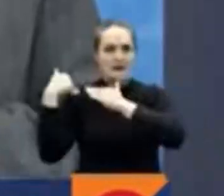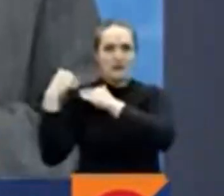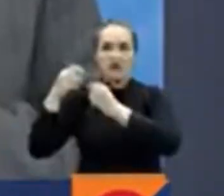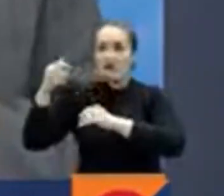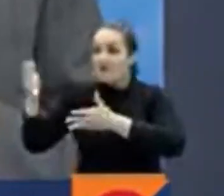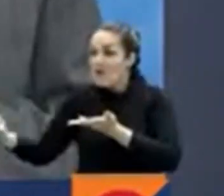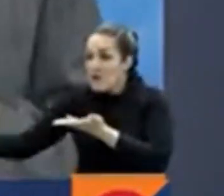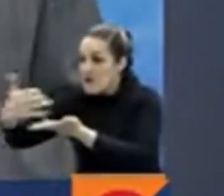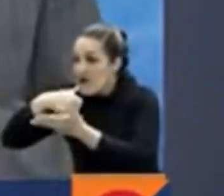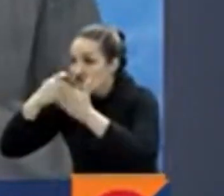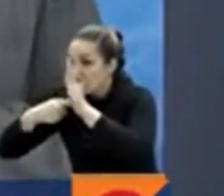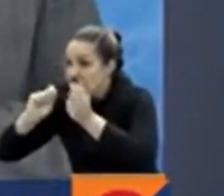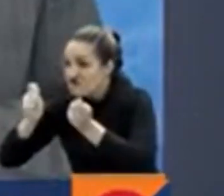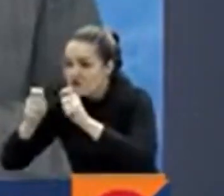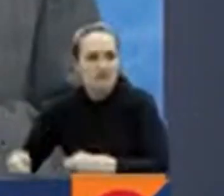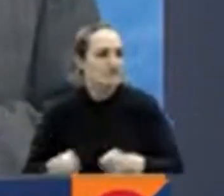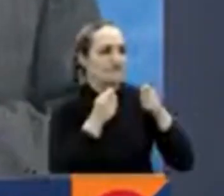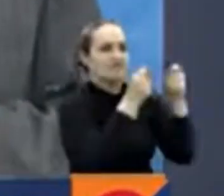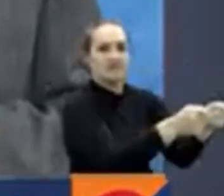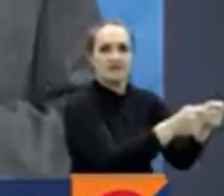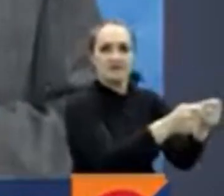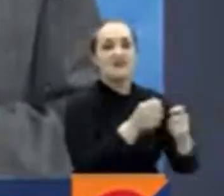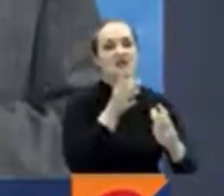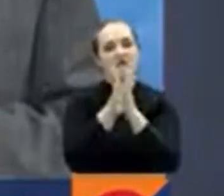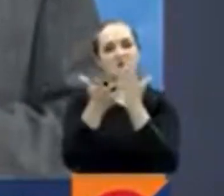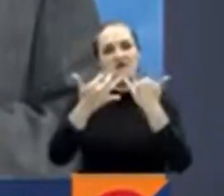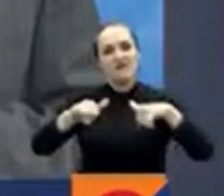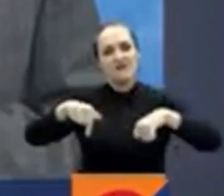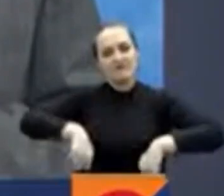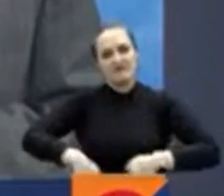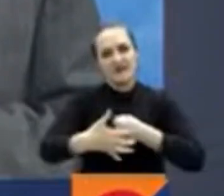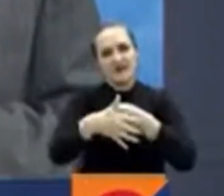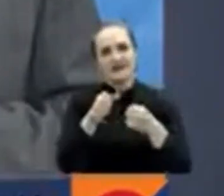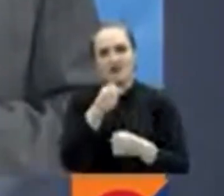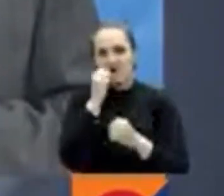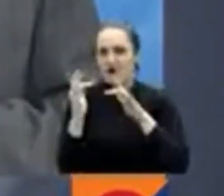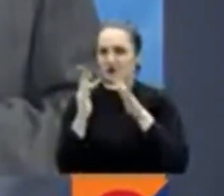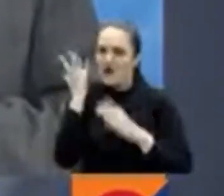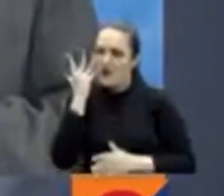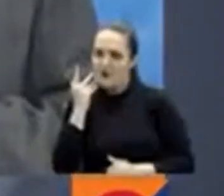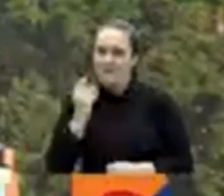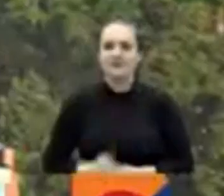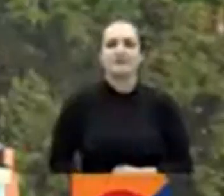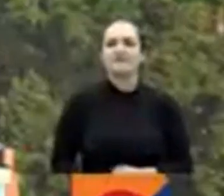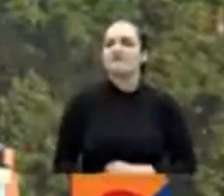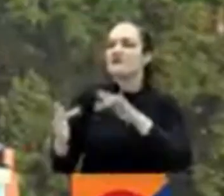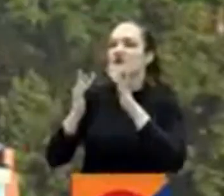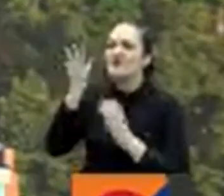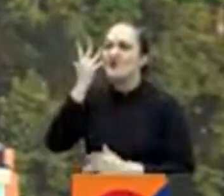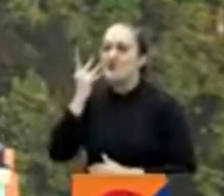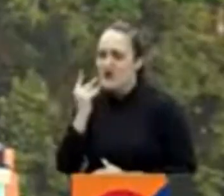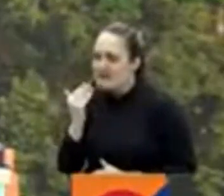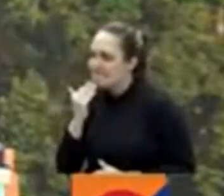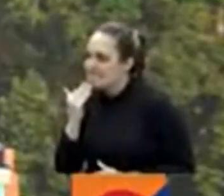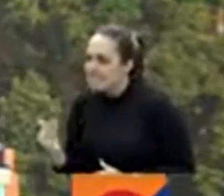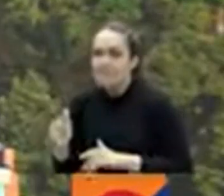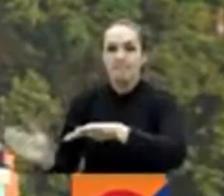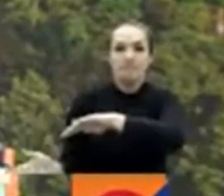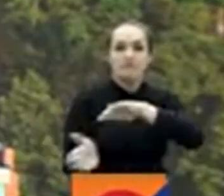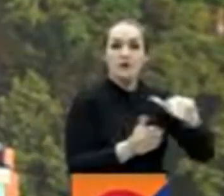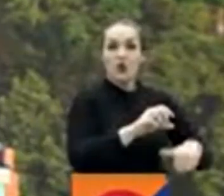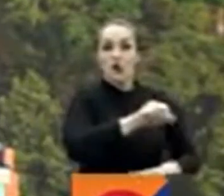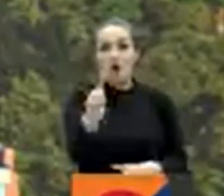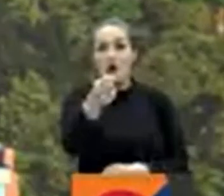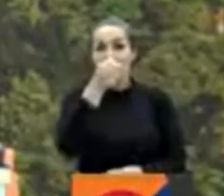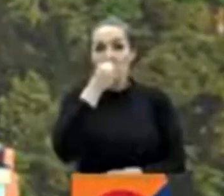tenemos desde el estudio. Seguimos a esta hora. Carlos, RTBC Noticias Conectados 24-7. Conectados 24-7. Y en otras noticias,